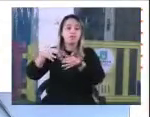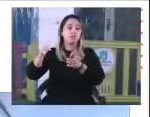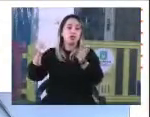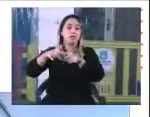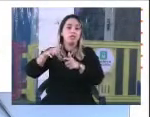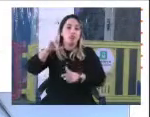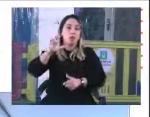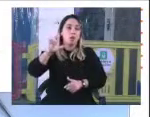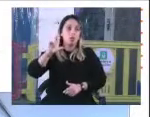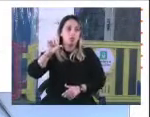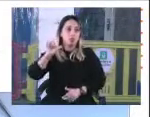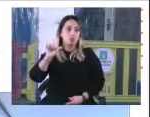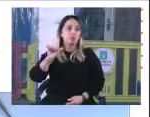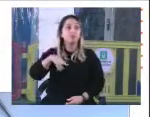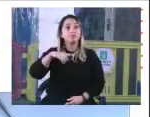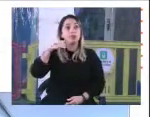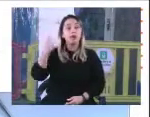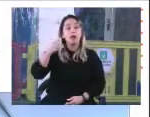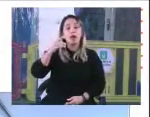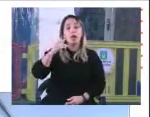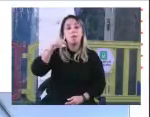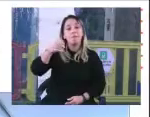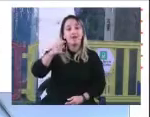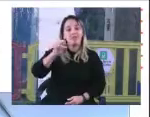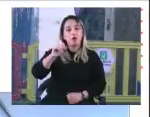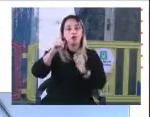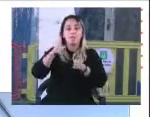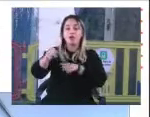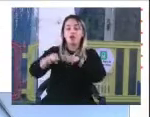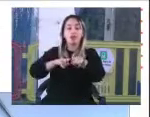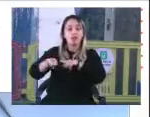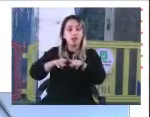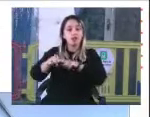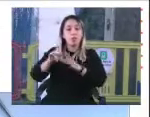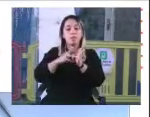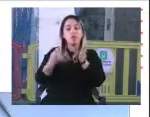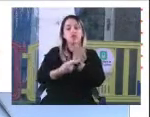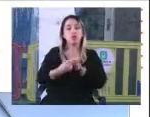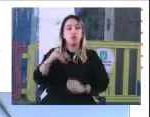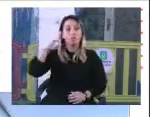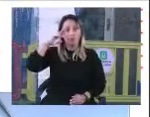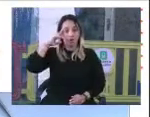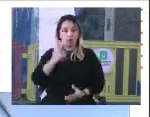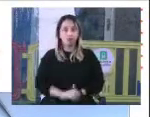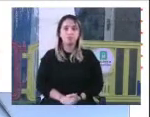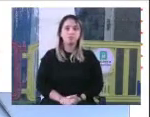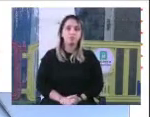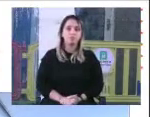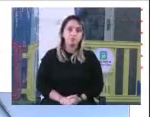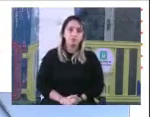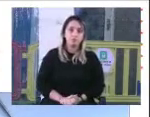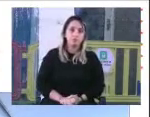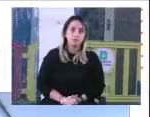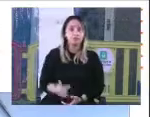y también a Mateo Magnoni, que es coordinador del proyecto ALBA, audio guías de la memoria. Vamos a ver si podemos